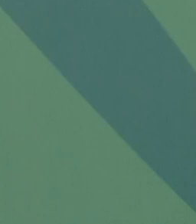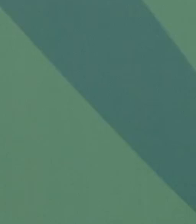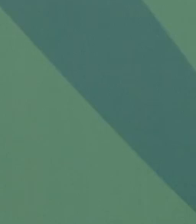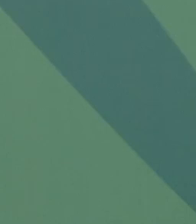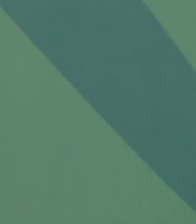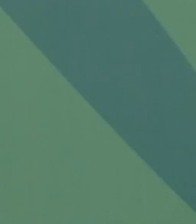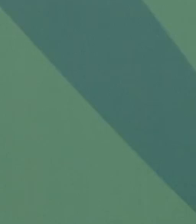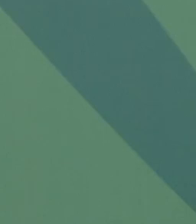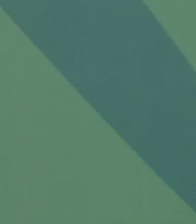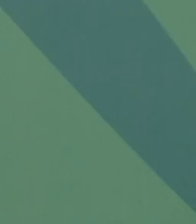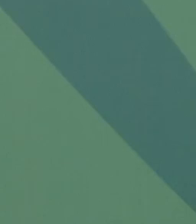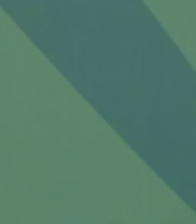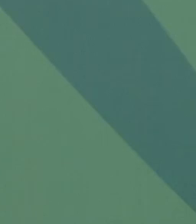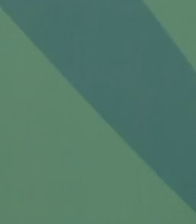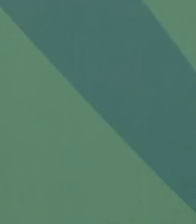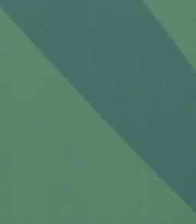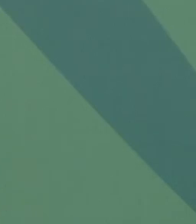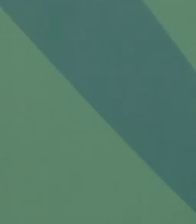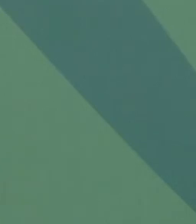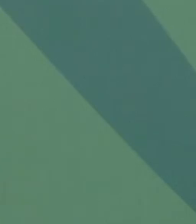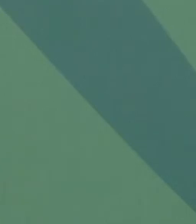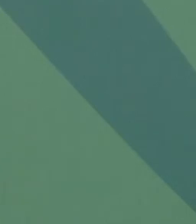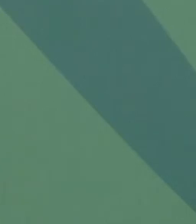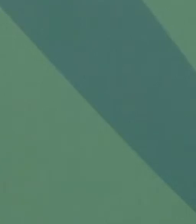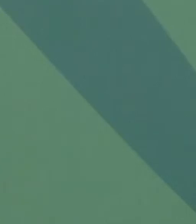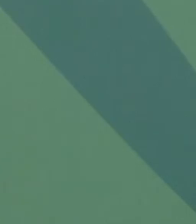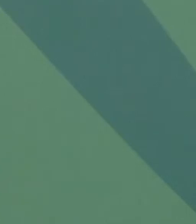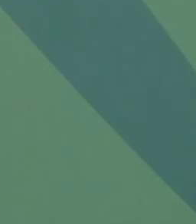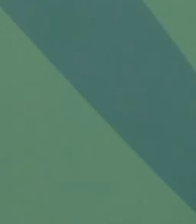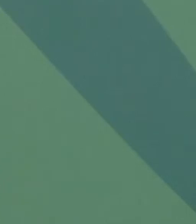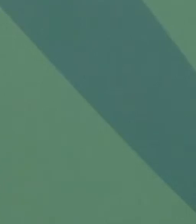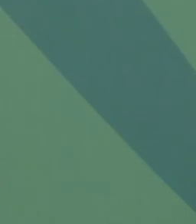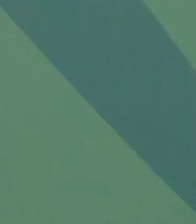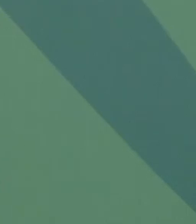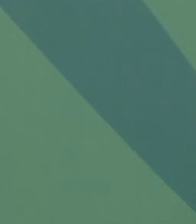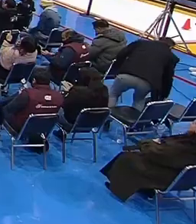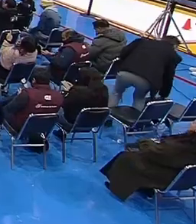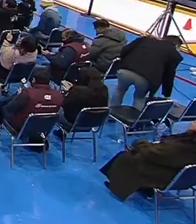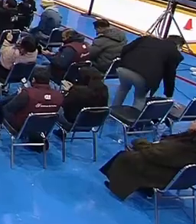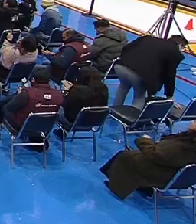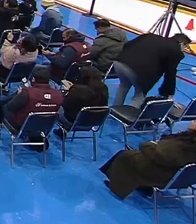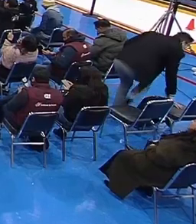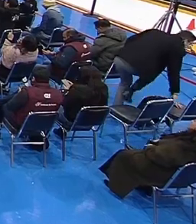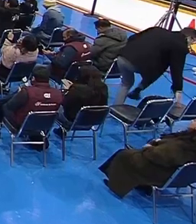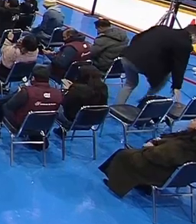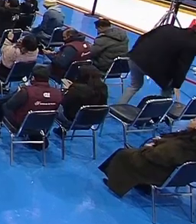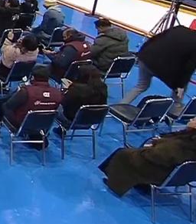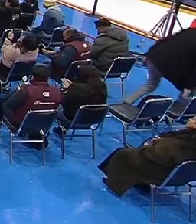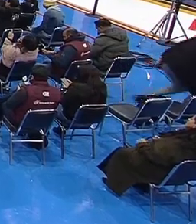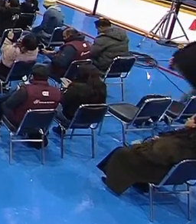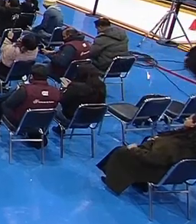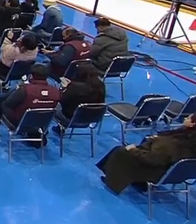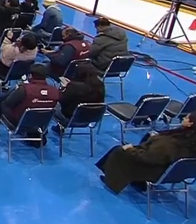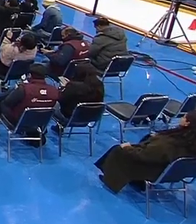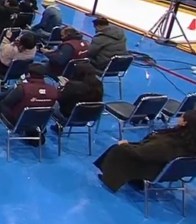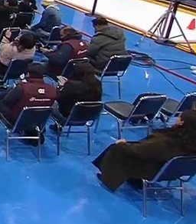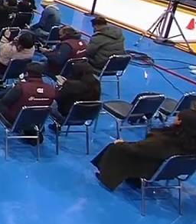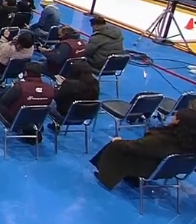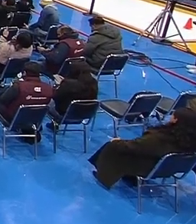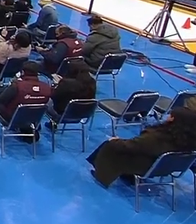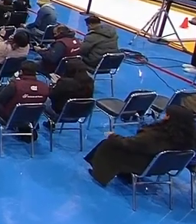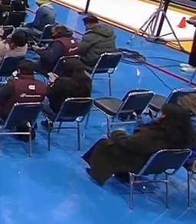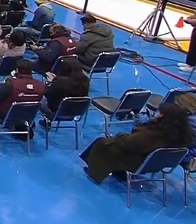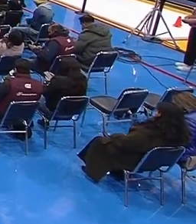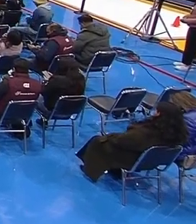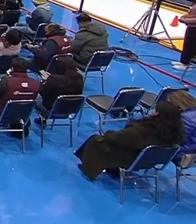en la zona de crecimiento. Destaca igualmente el apoyo de manobras instruido por usted para la construcción del distribuidor